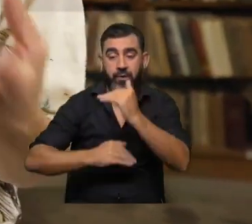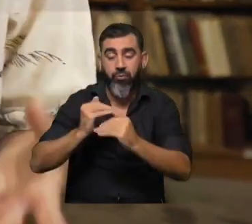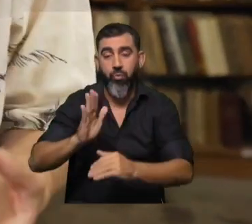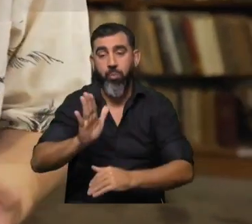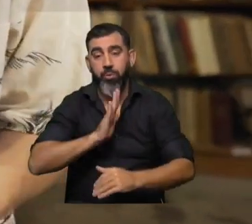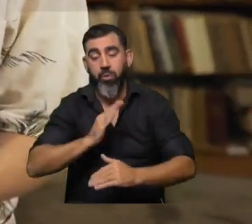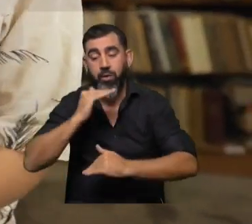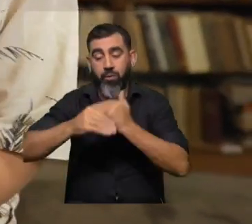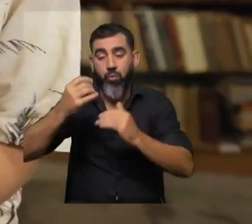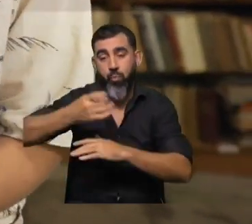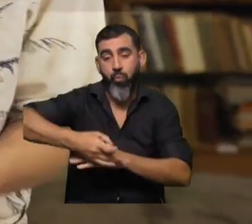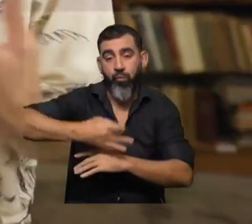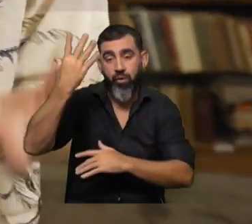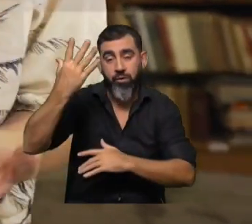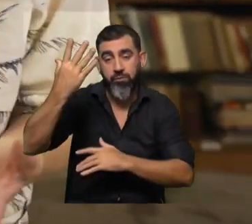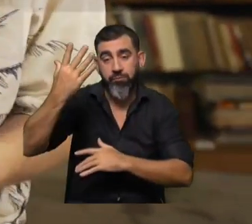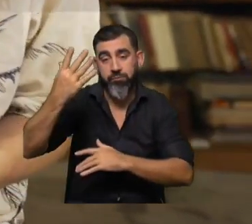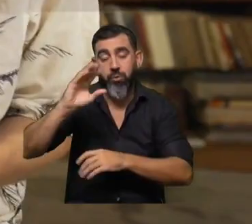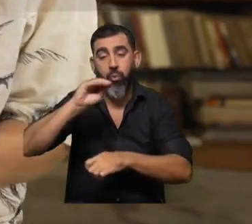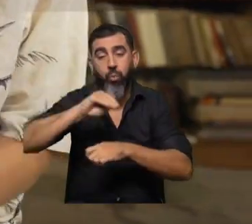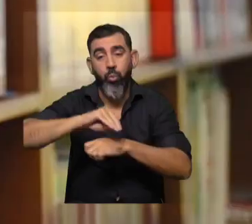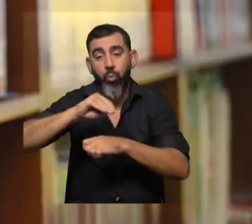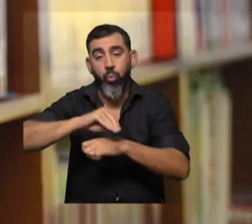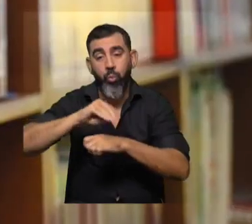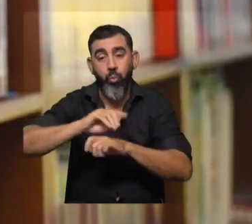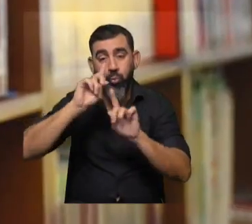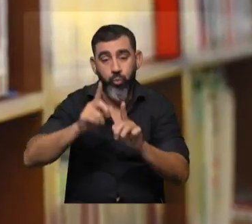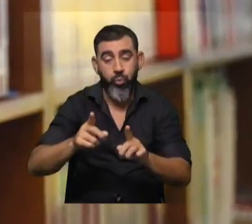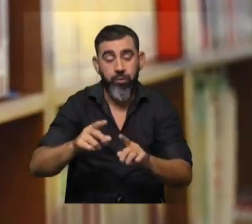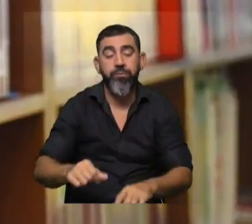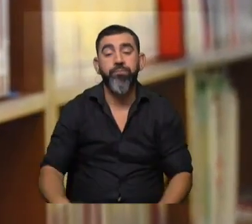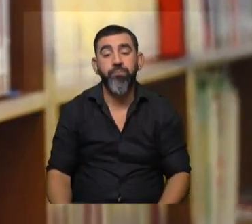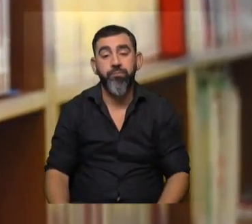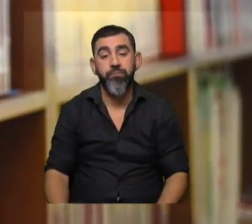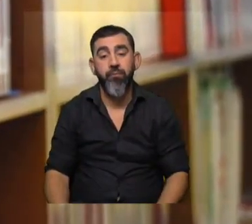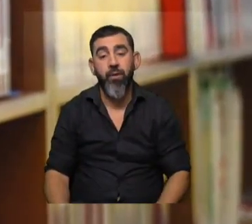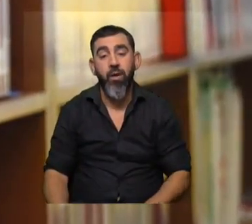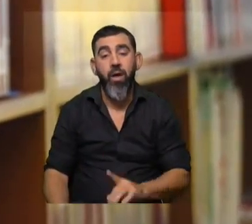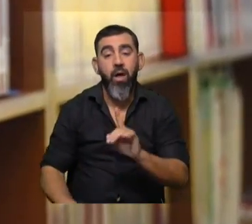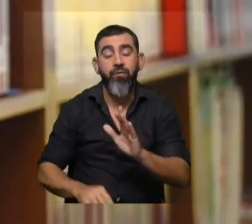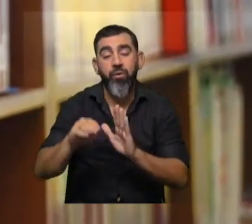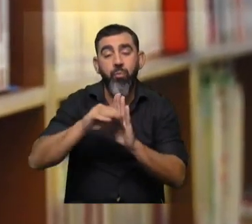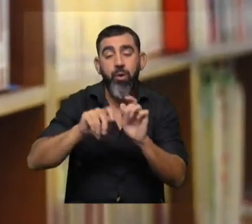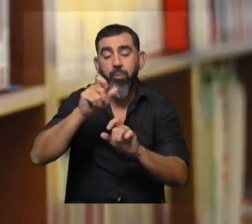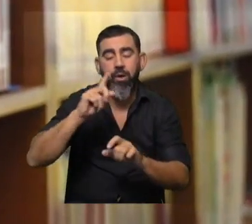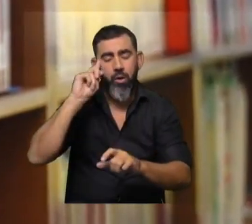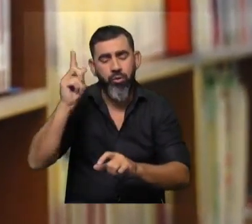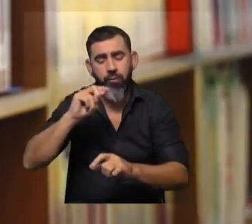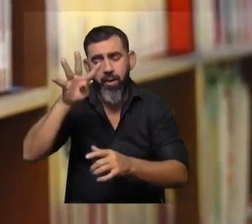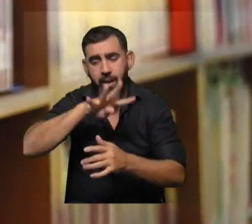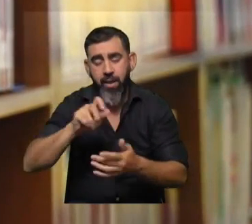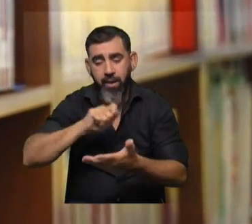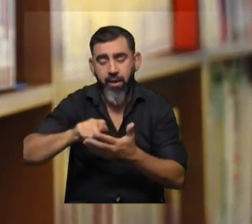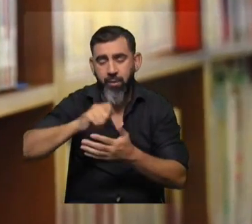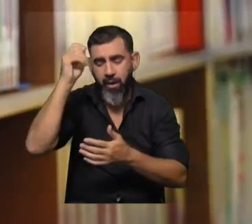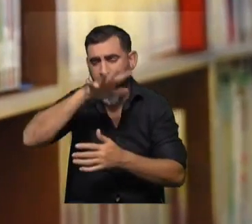con el desarrollo profesional, la entrada a la cultura letrada. Muchas veces son programas de intervención de analfabetos en zonas rurales o algo así,